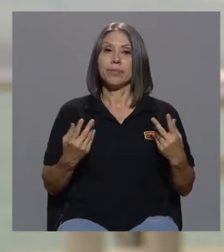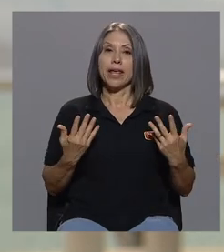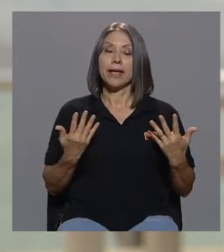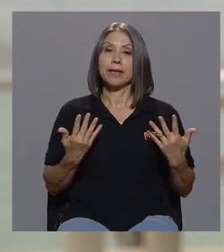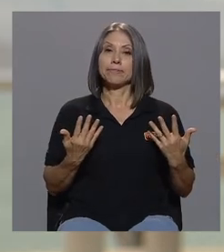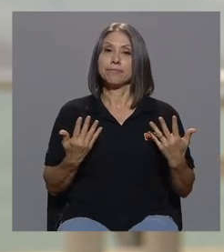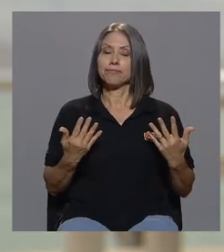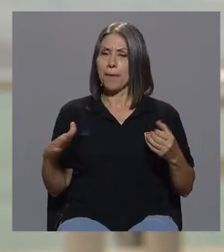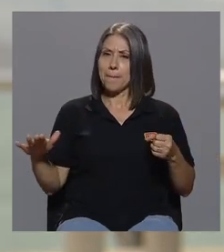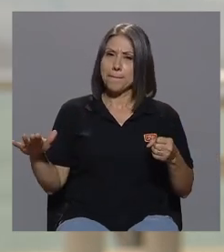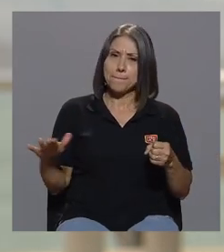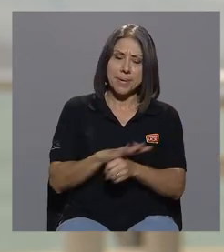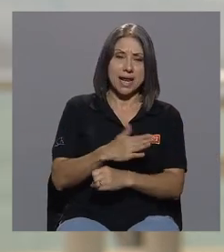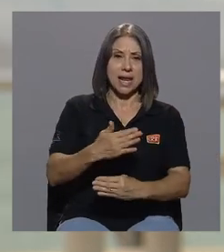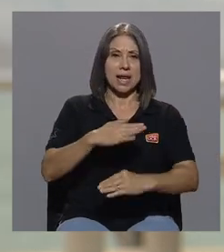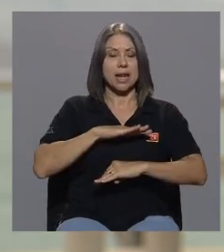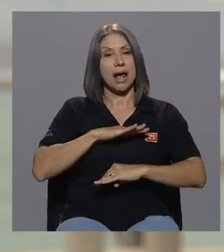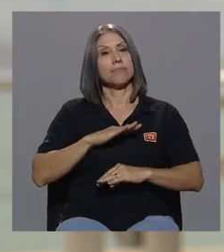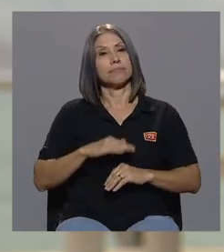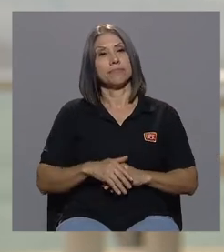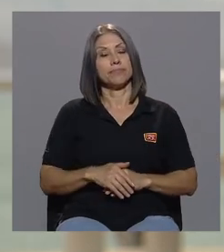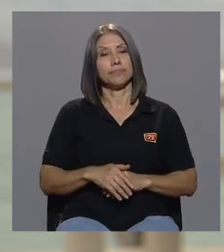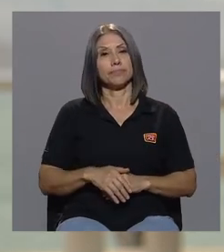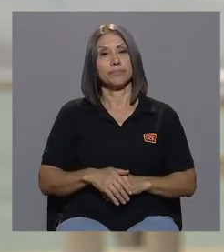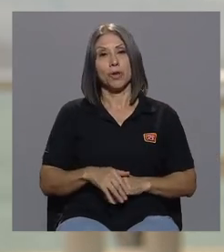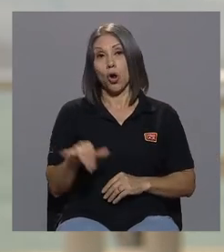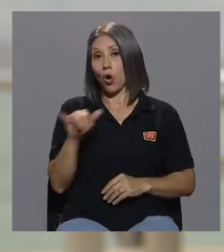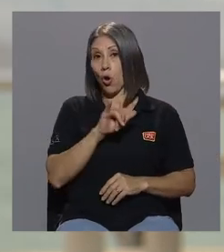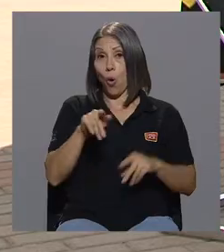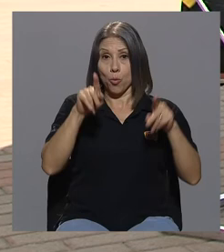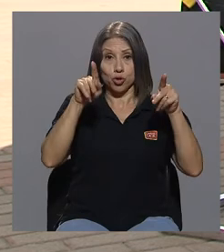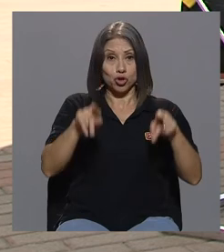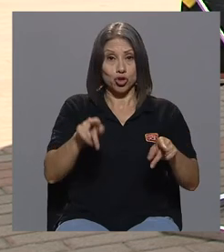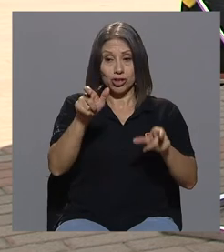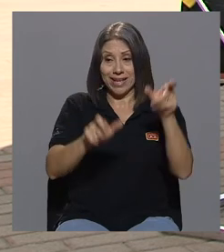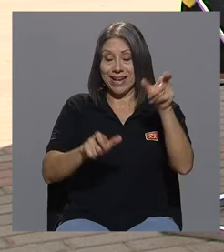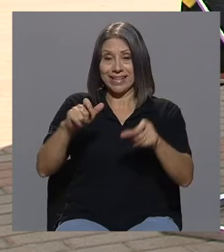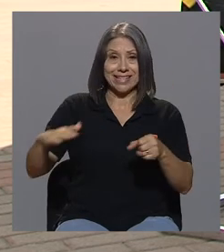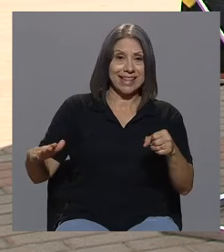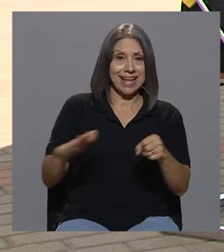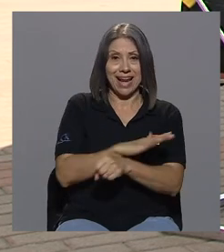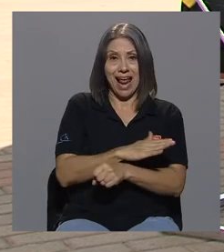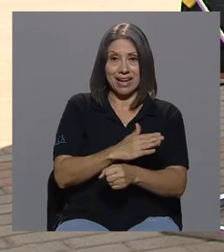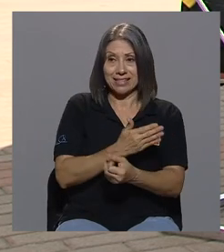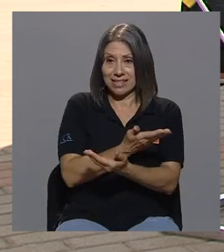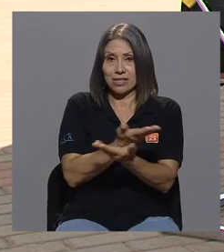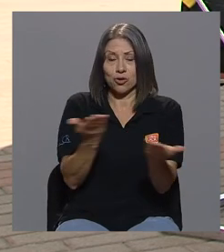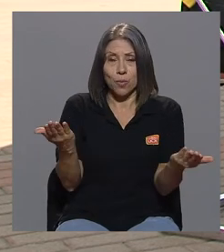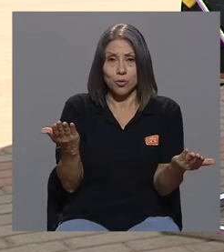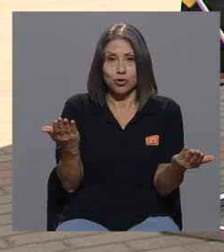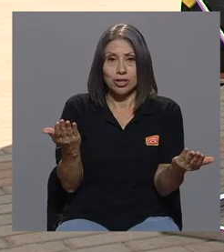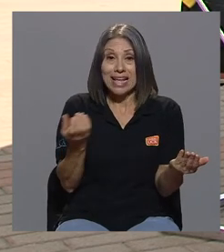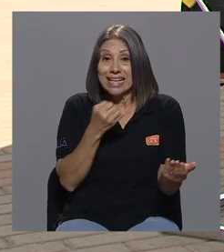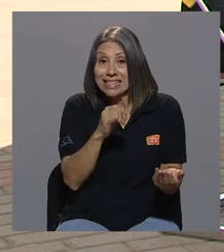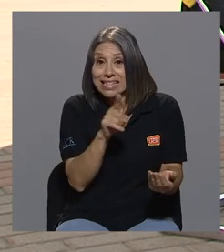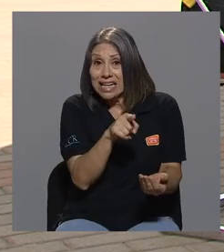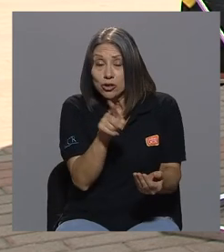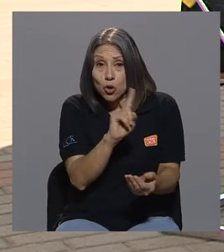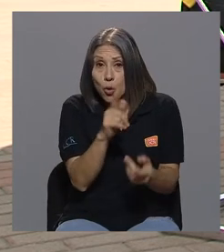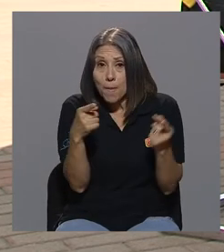plena ¿verdad? como seres integrales que somos siempre van a haber condiciones